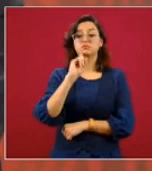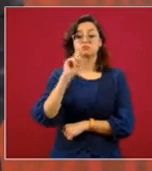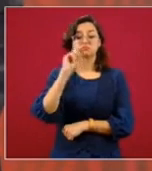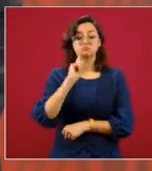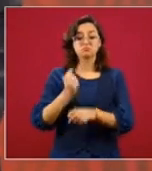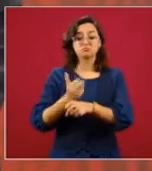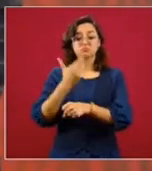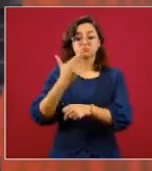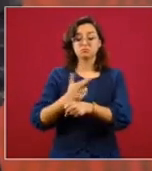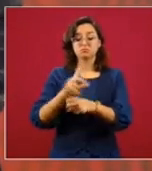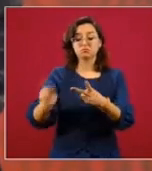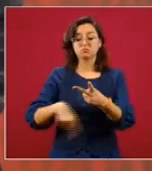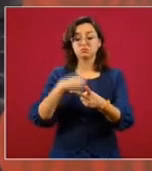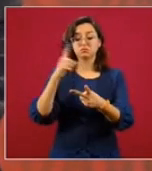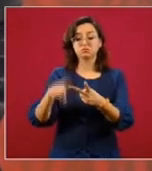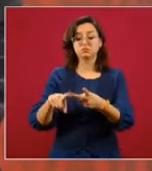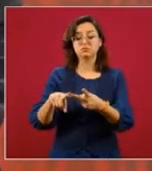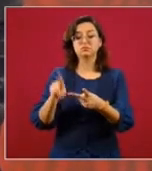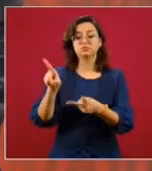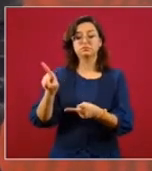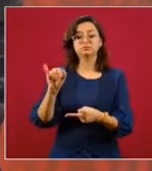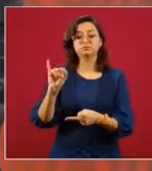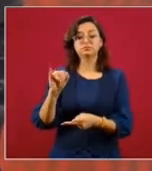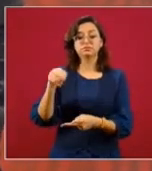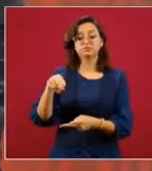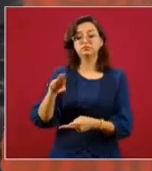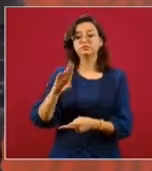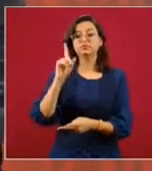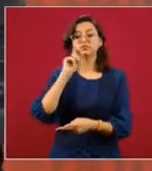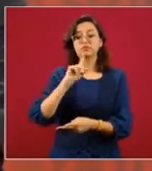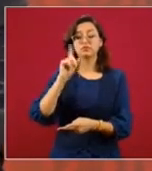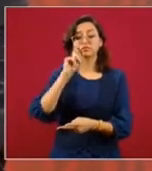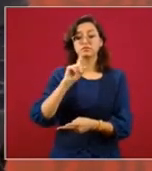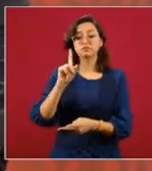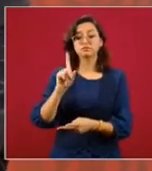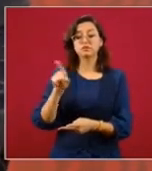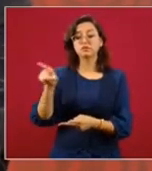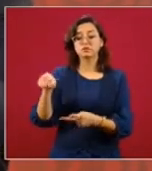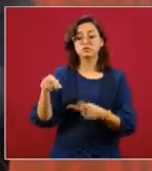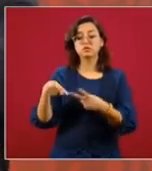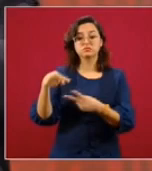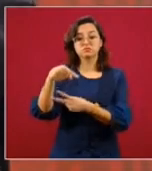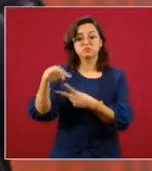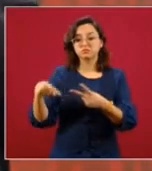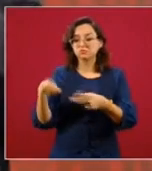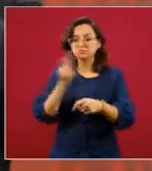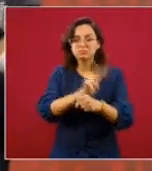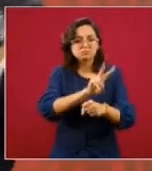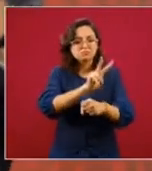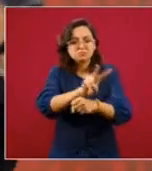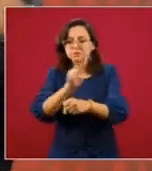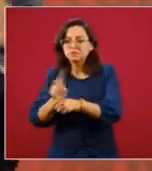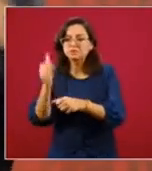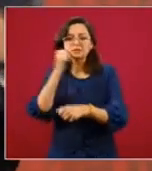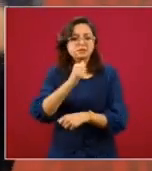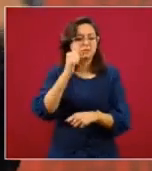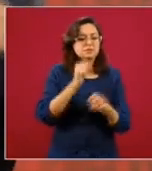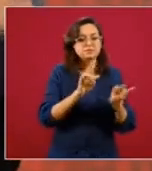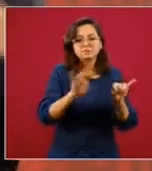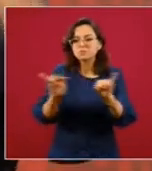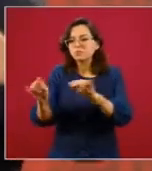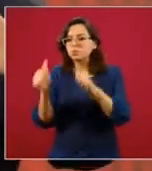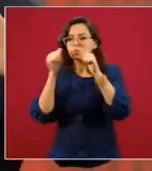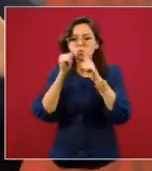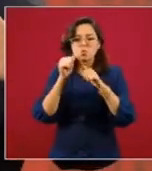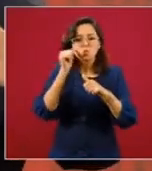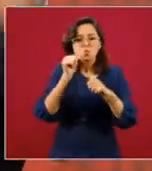encargada del Instituto de Atención a las Mujeres, Nadine, que están preocupadas constantemente por